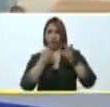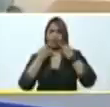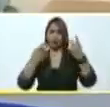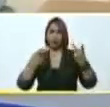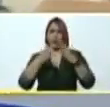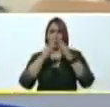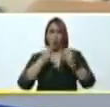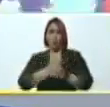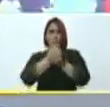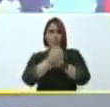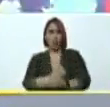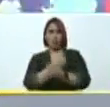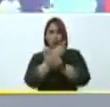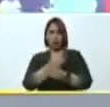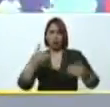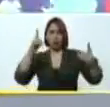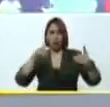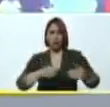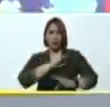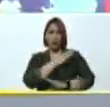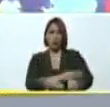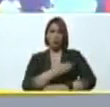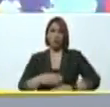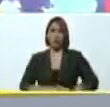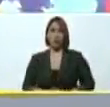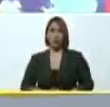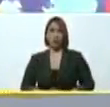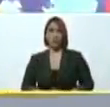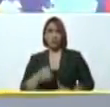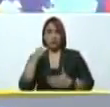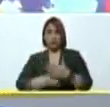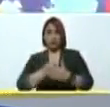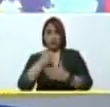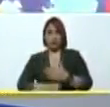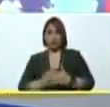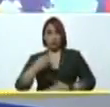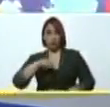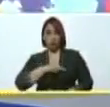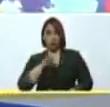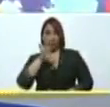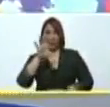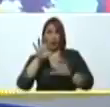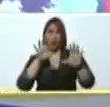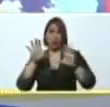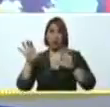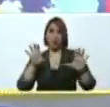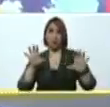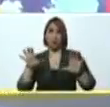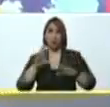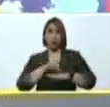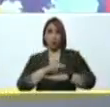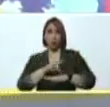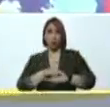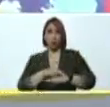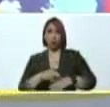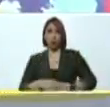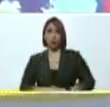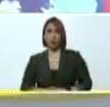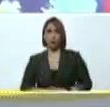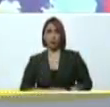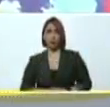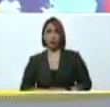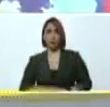los que amamos la dignidad la valentía y la lucha por nuestros países doctor Salvador Allende